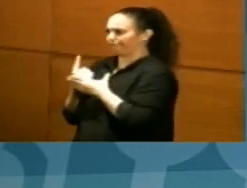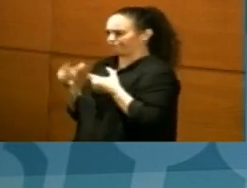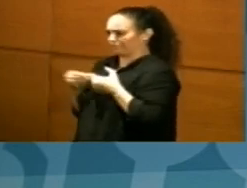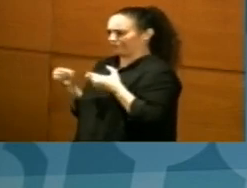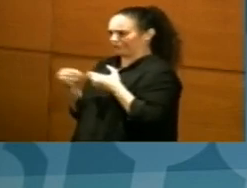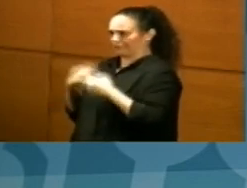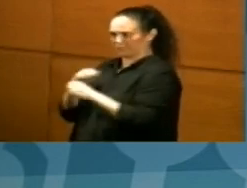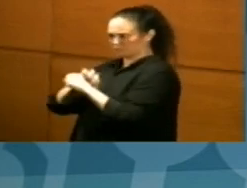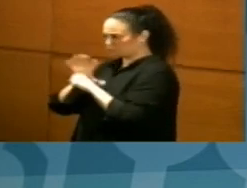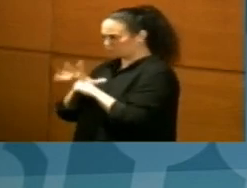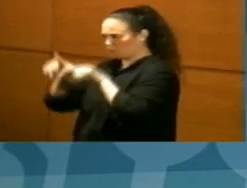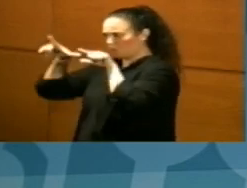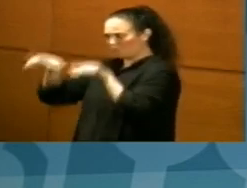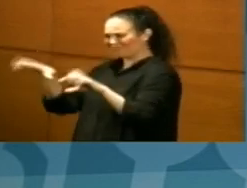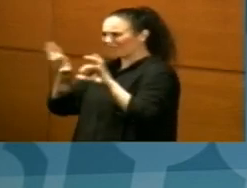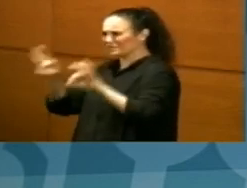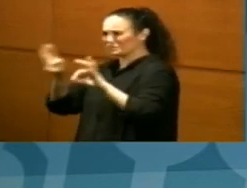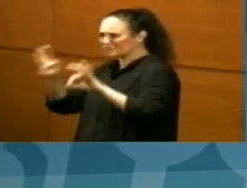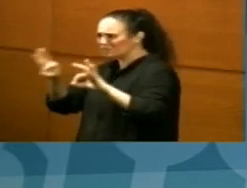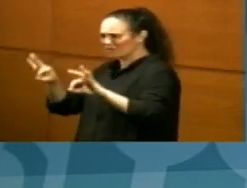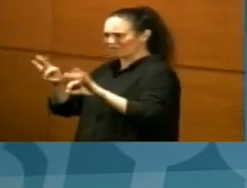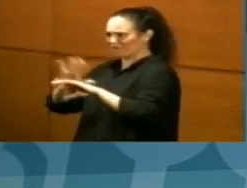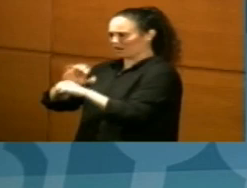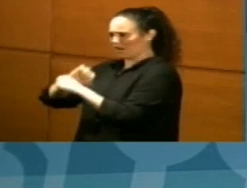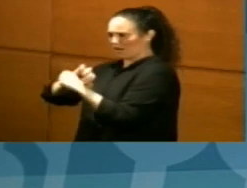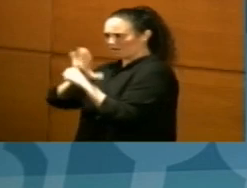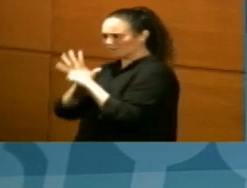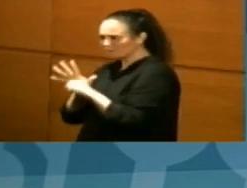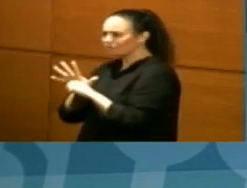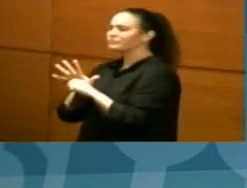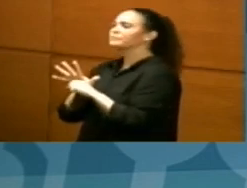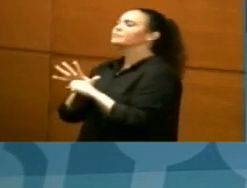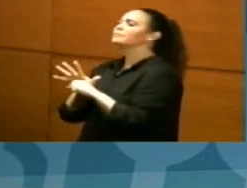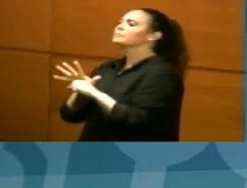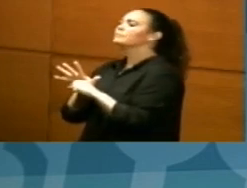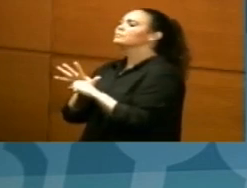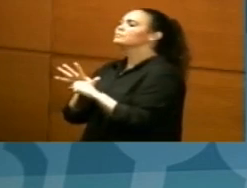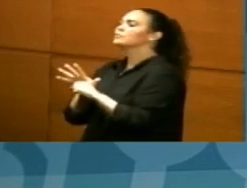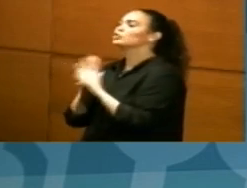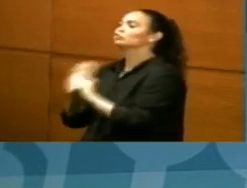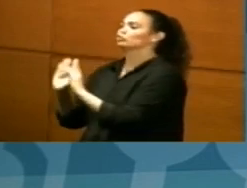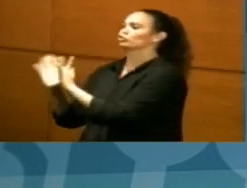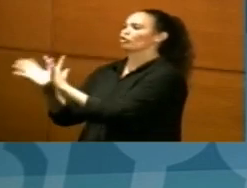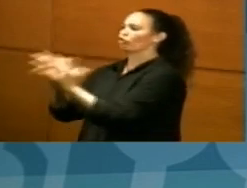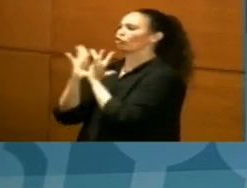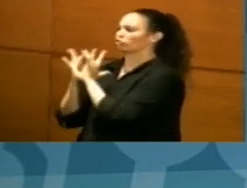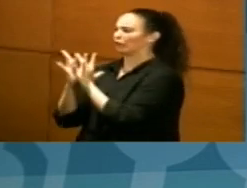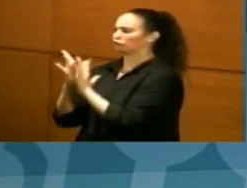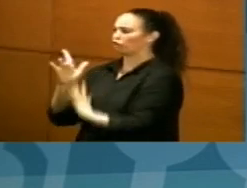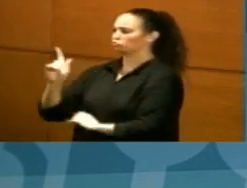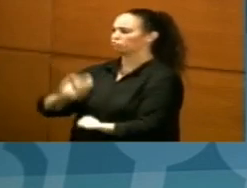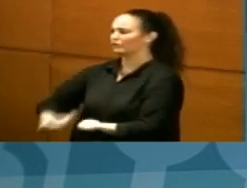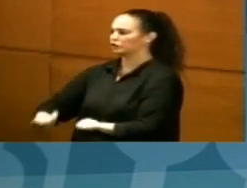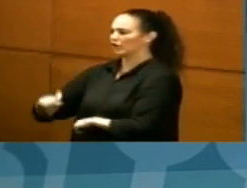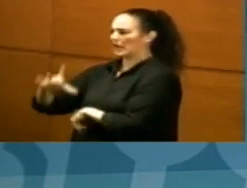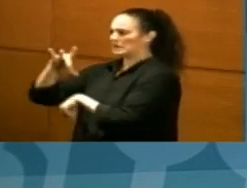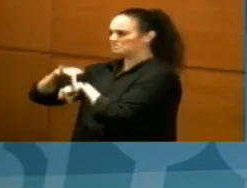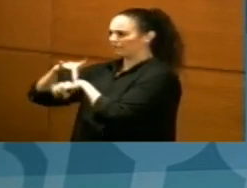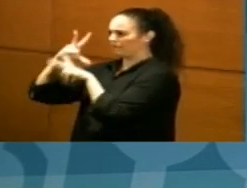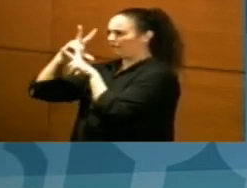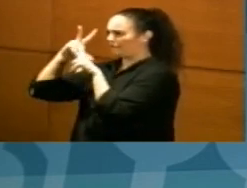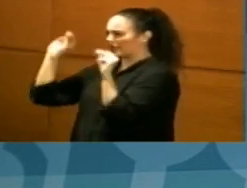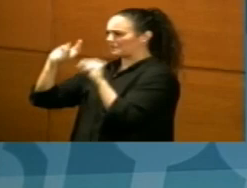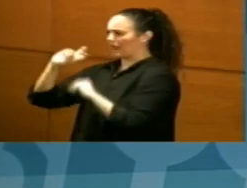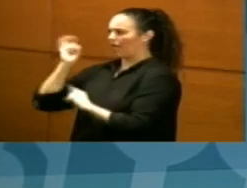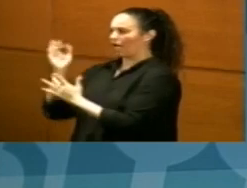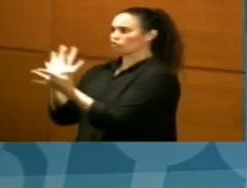protocolo COVID en una planta específica para ello, identificar los contactos estrechos, tanto entre profesionales como dentro de lo